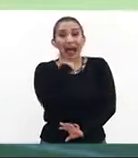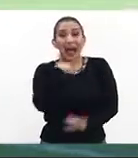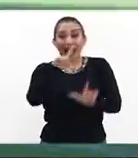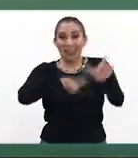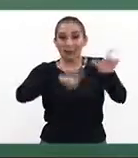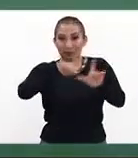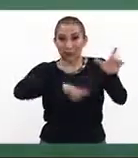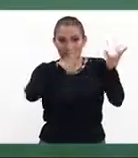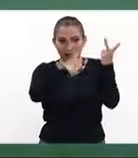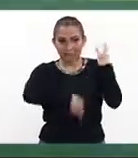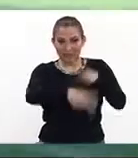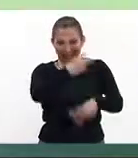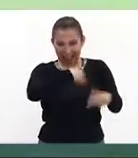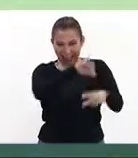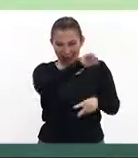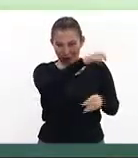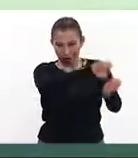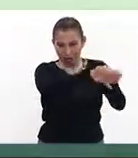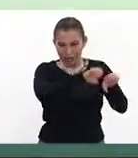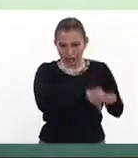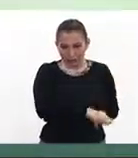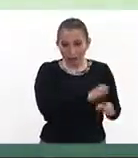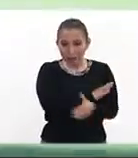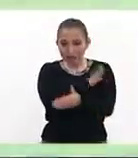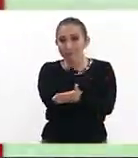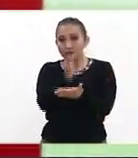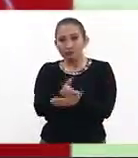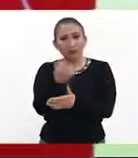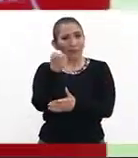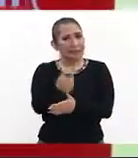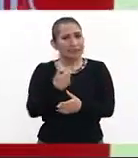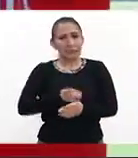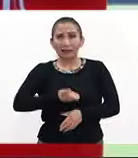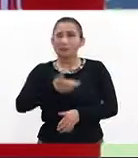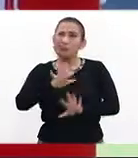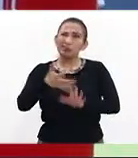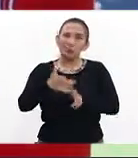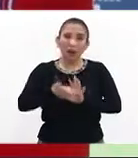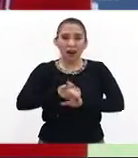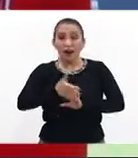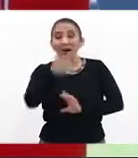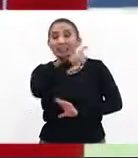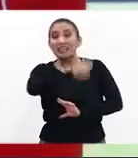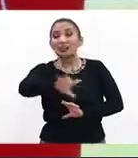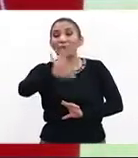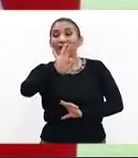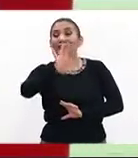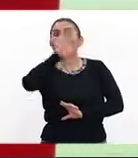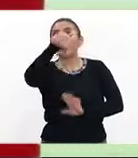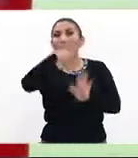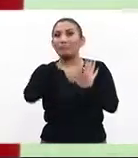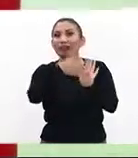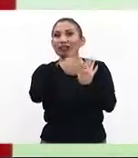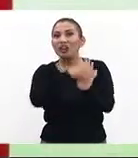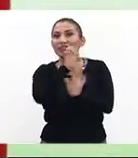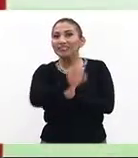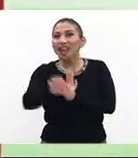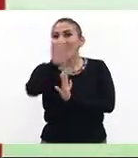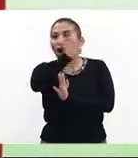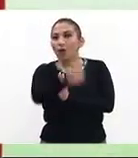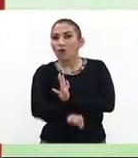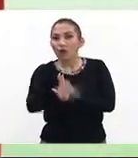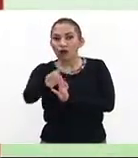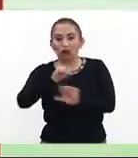llega procedente del equipo inglés al cuadro culé, una cifra estimada de 145 millones de euros,